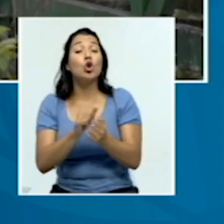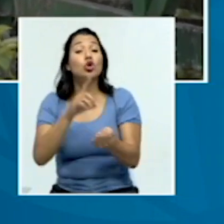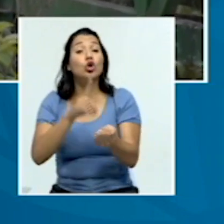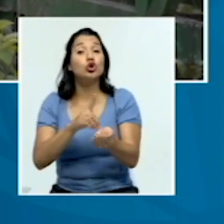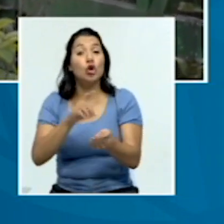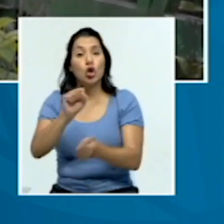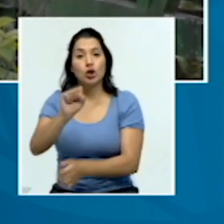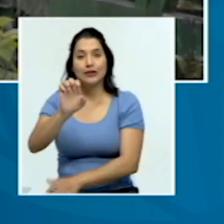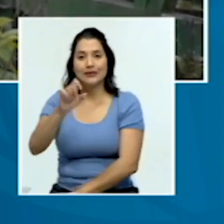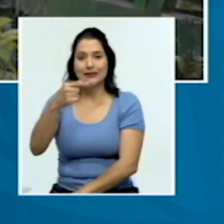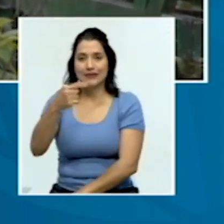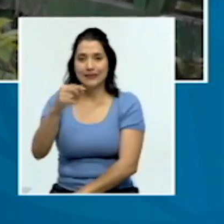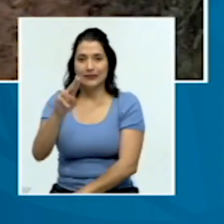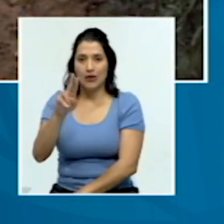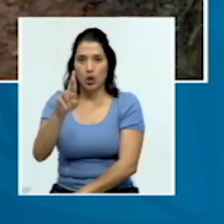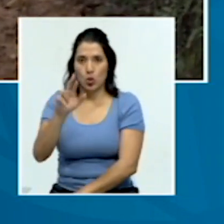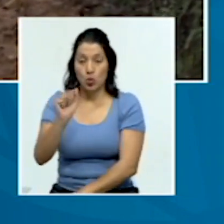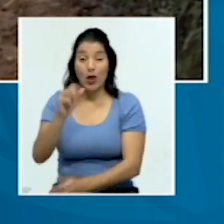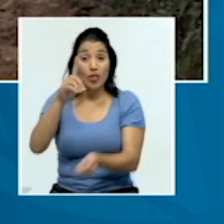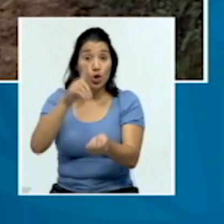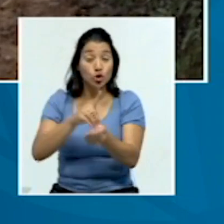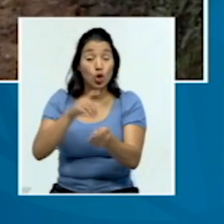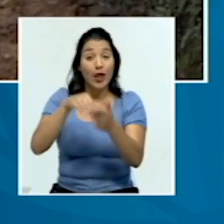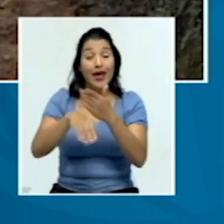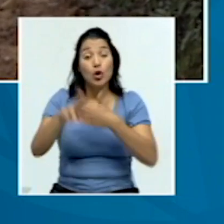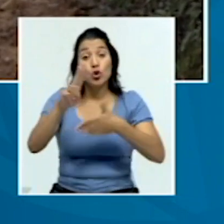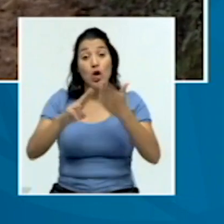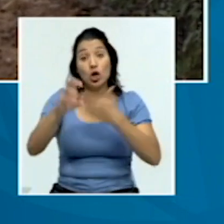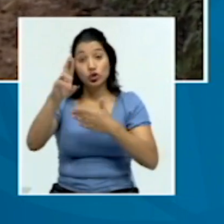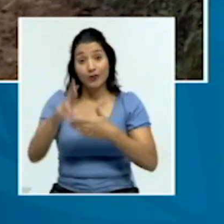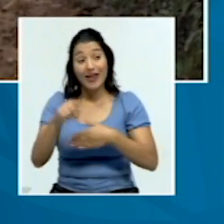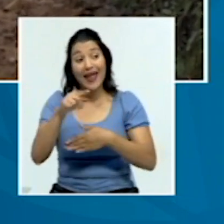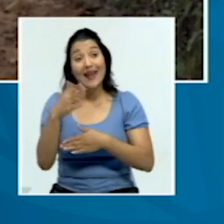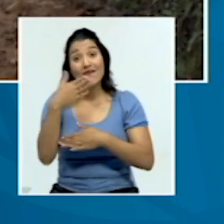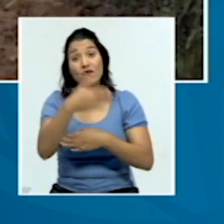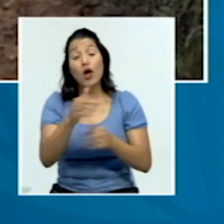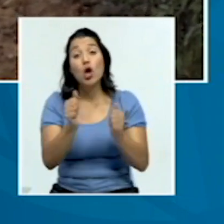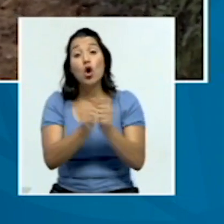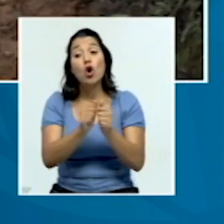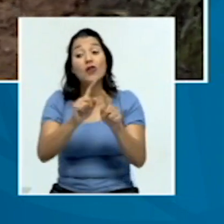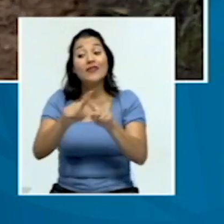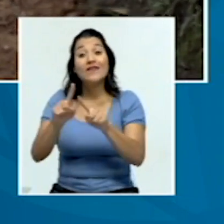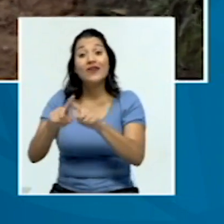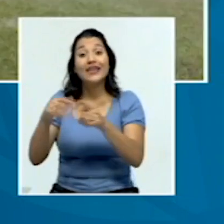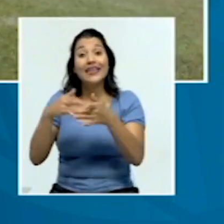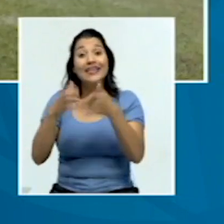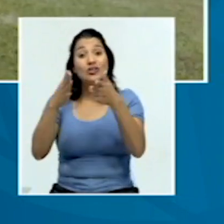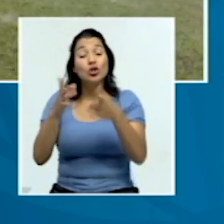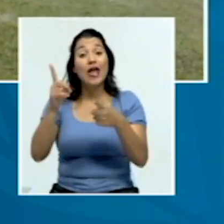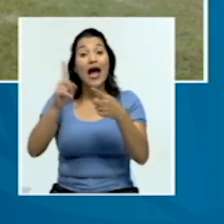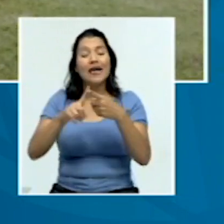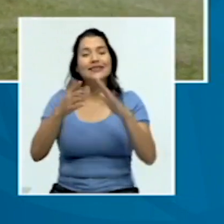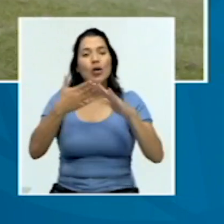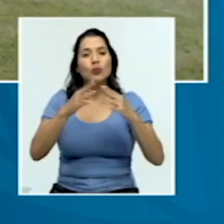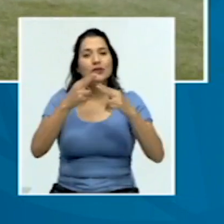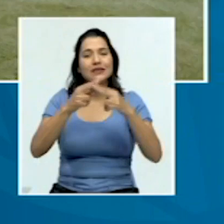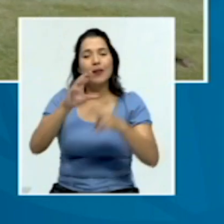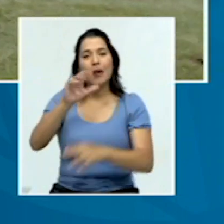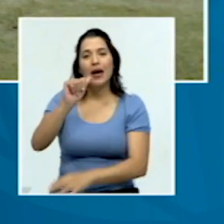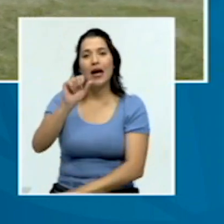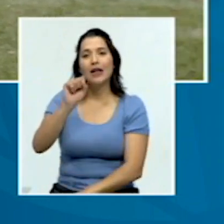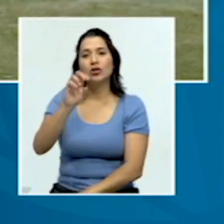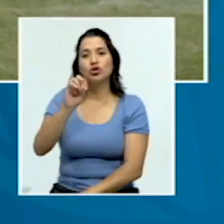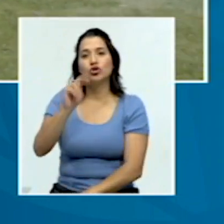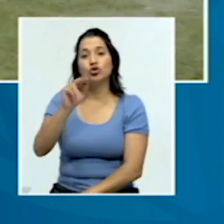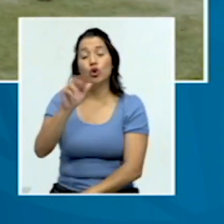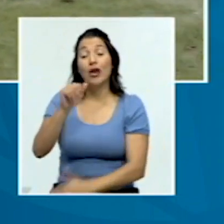médico de la Universidad de Costa Rica, que viajó junto a un grupo de estudiantes hasta la comunidad de La Casona, en San Vito